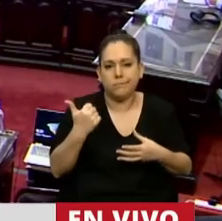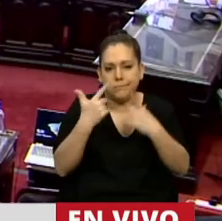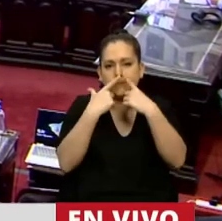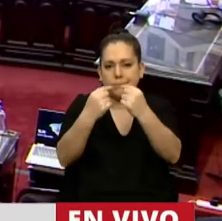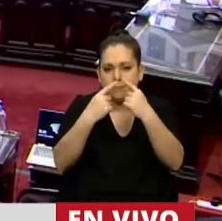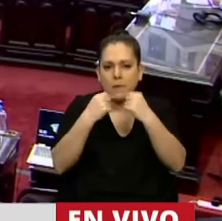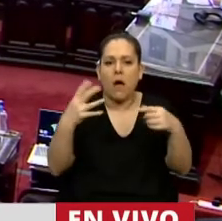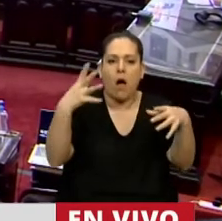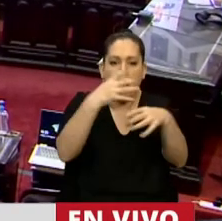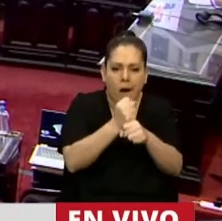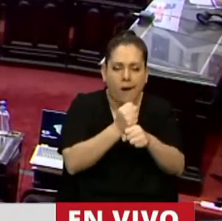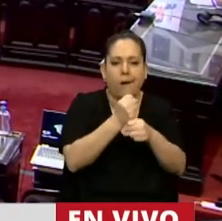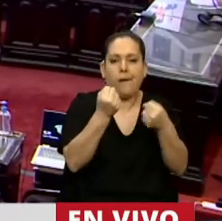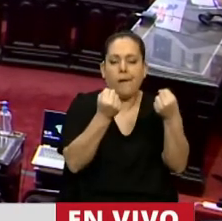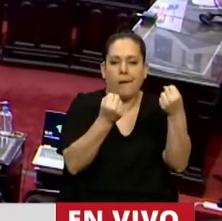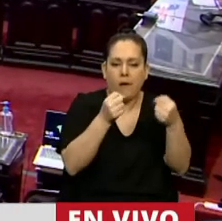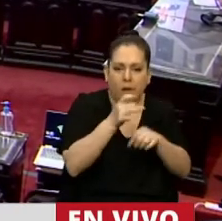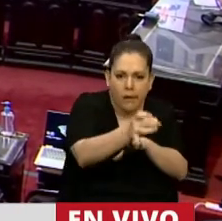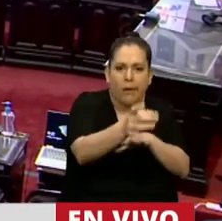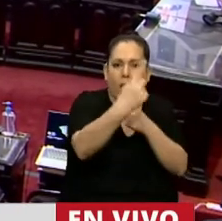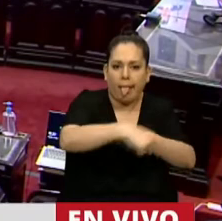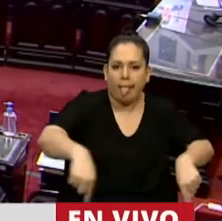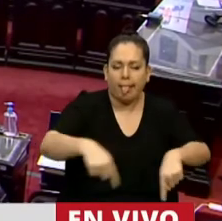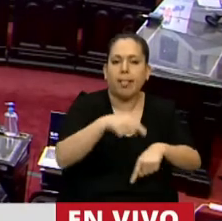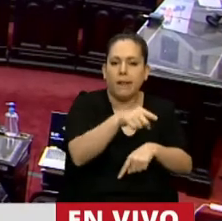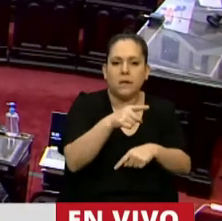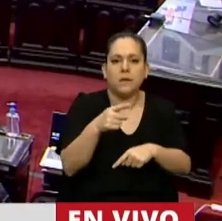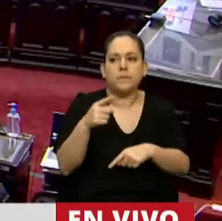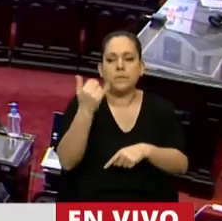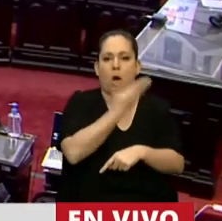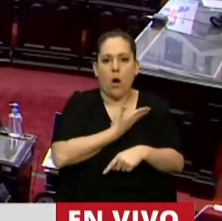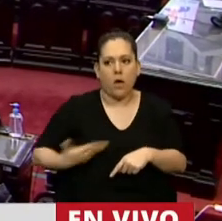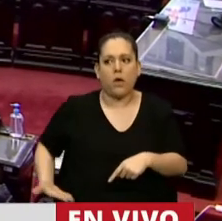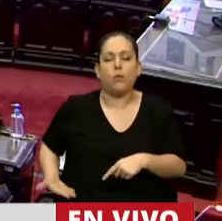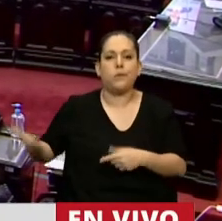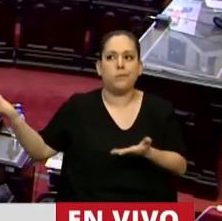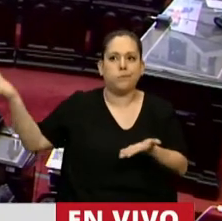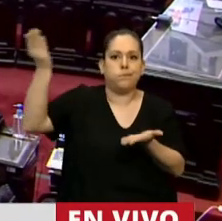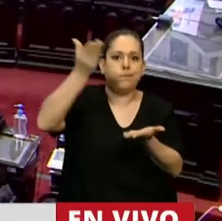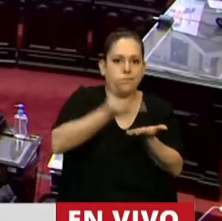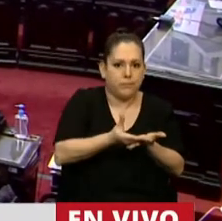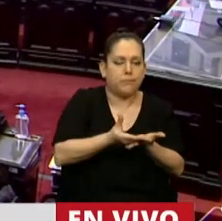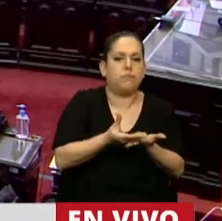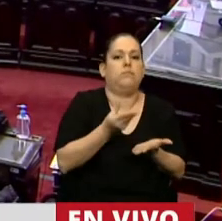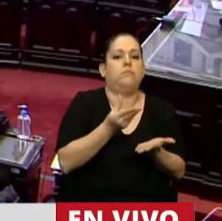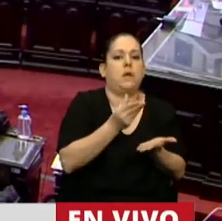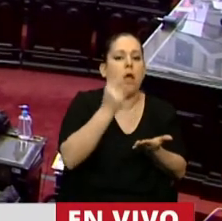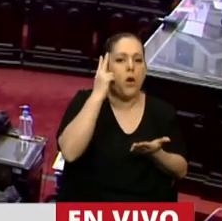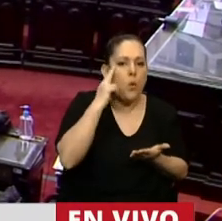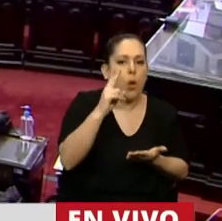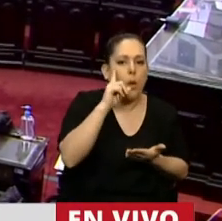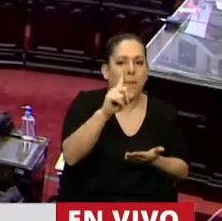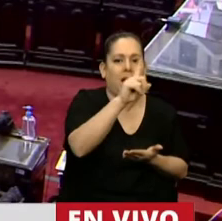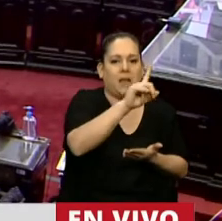transporte en todas nuestras provincias, y en eso hay que reconocer que el Ejecutivo volvió a destinar fondos en un principio de 9.500...